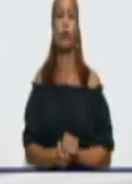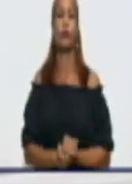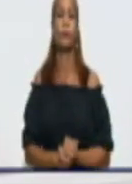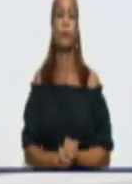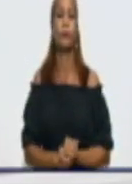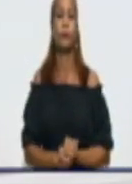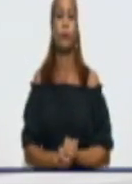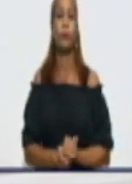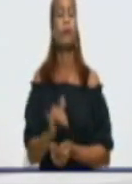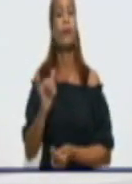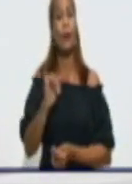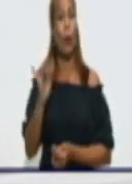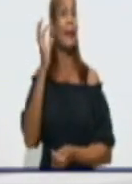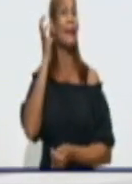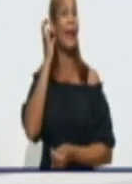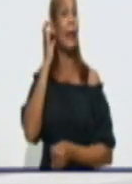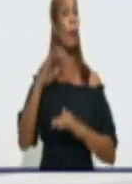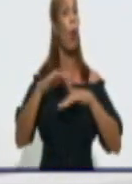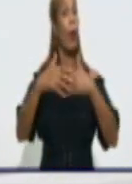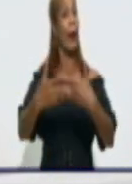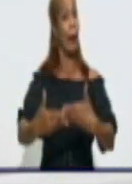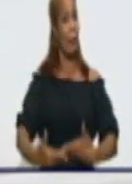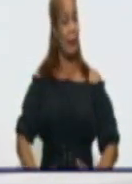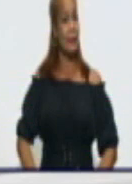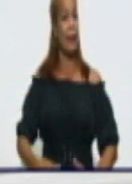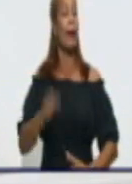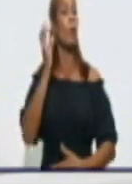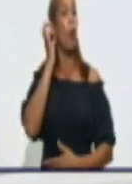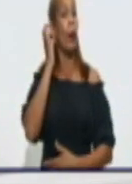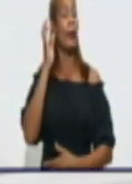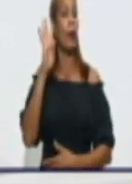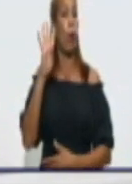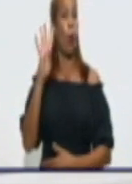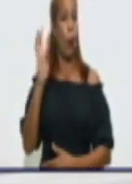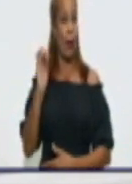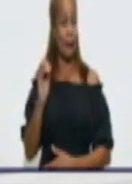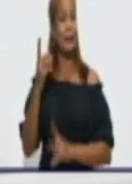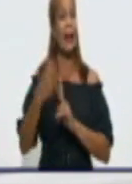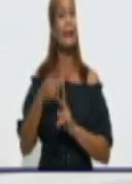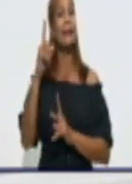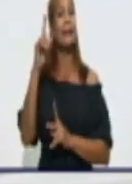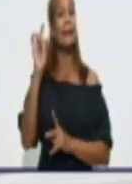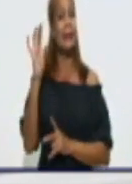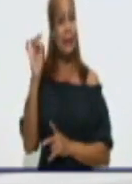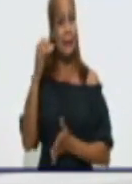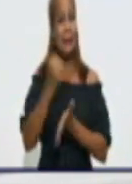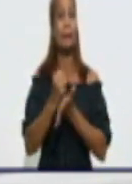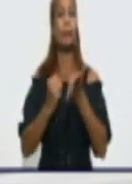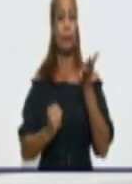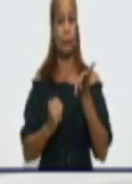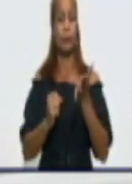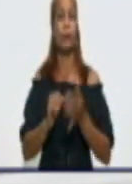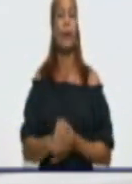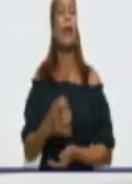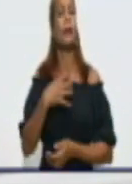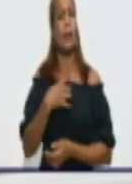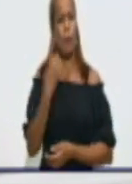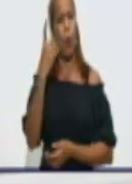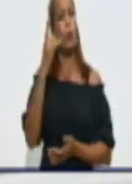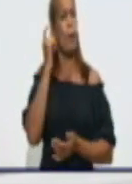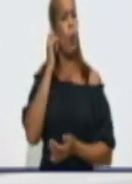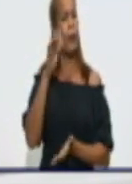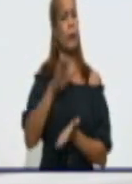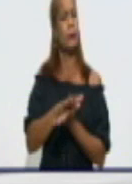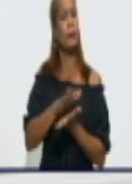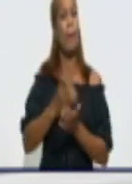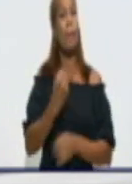Tenemos gestantes 40 ya en el acumulado y 15 activas, y puérpera, bueno, pues tenemos una en el acumulado y no tenemos ninguna.